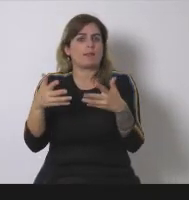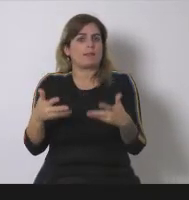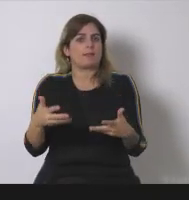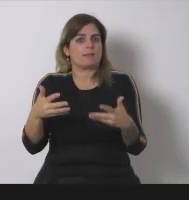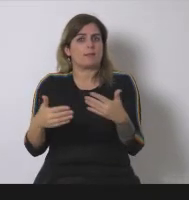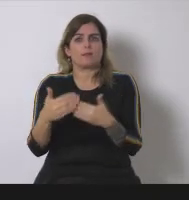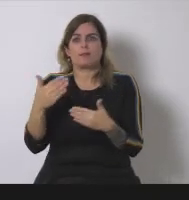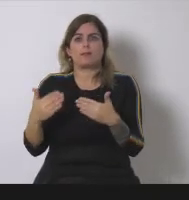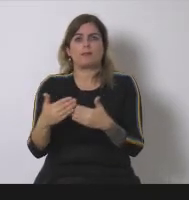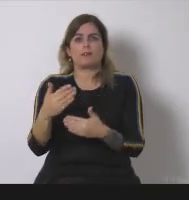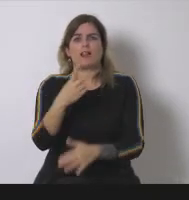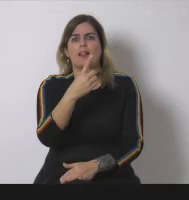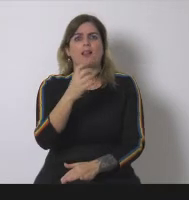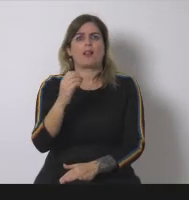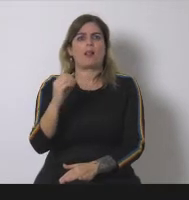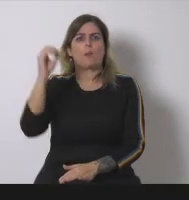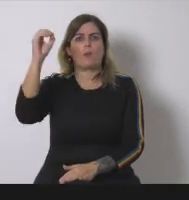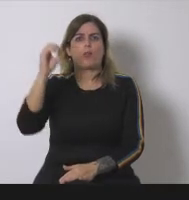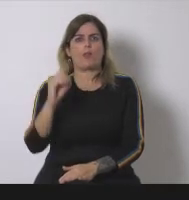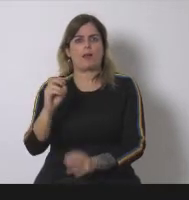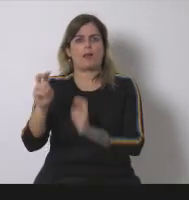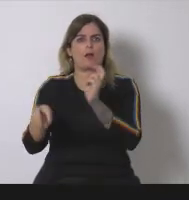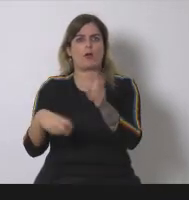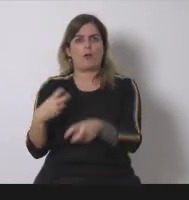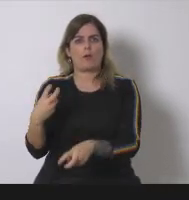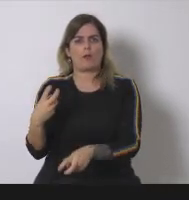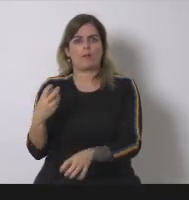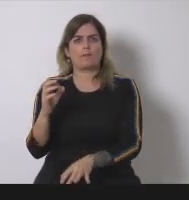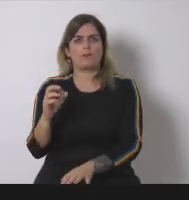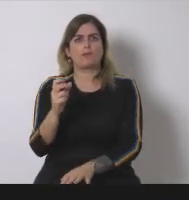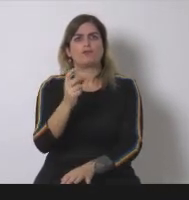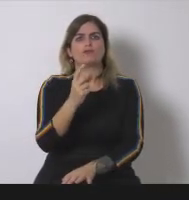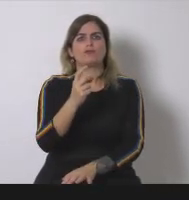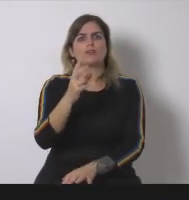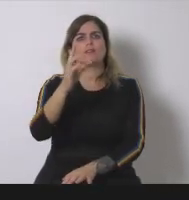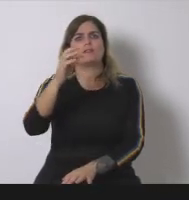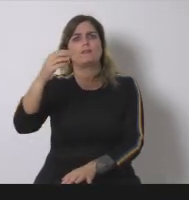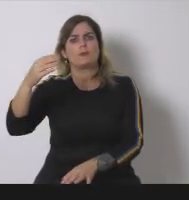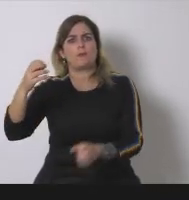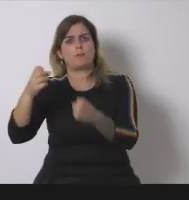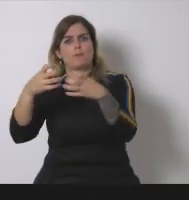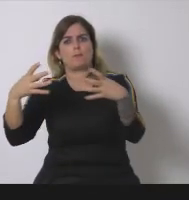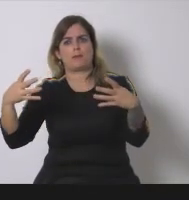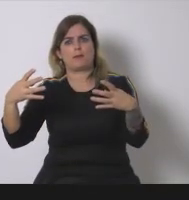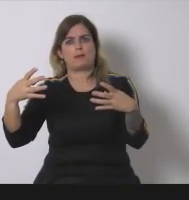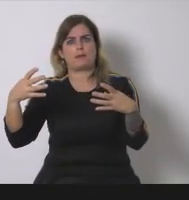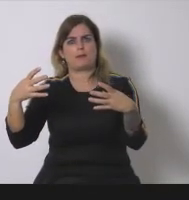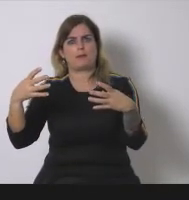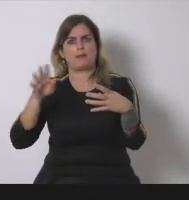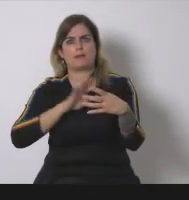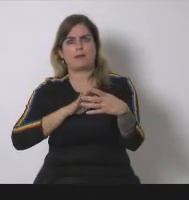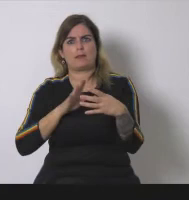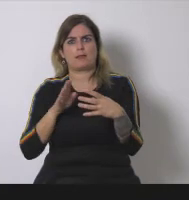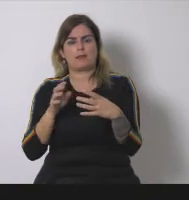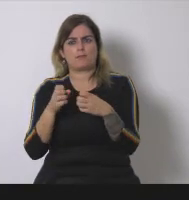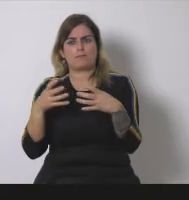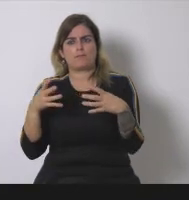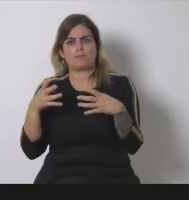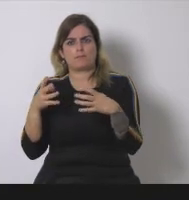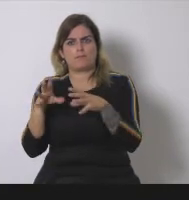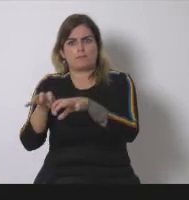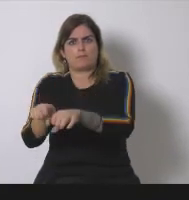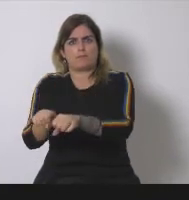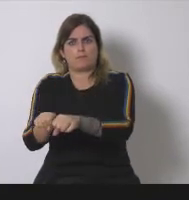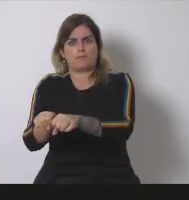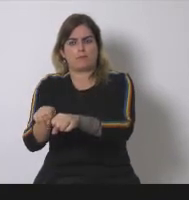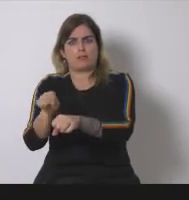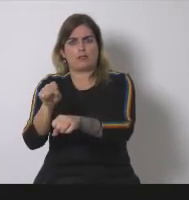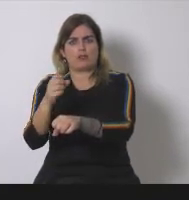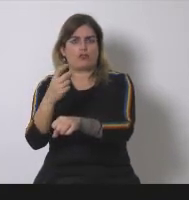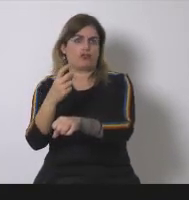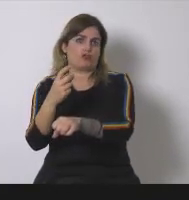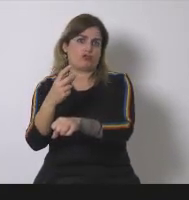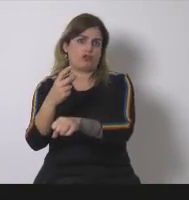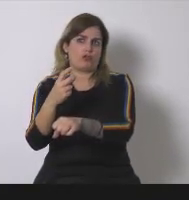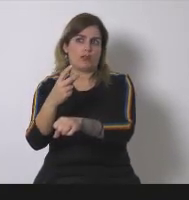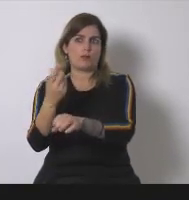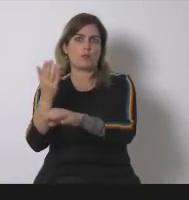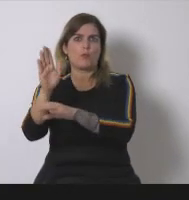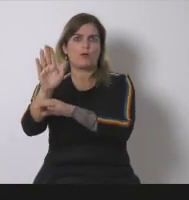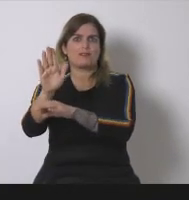propuesta